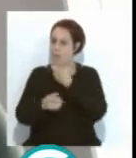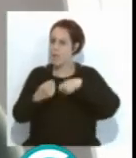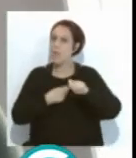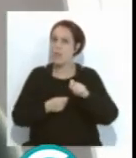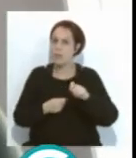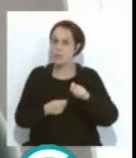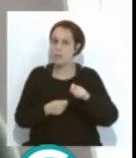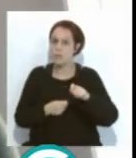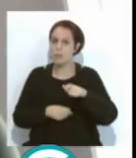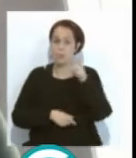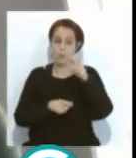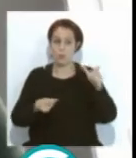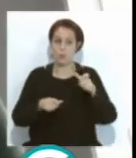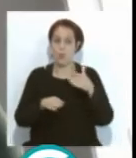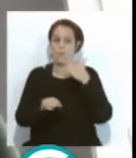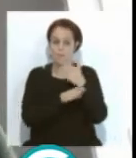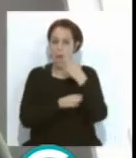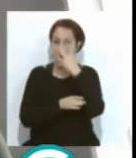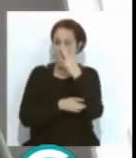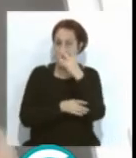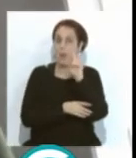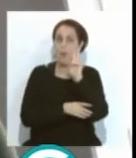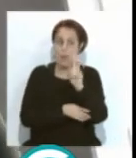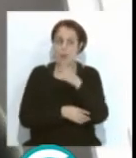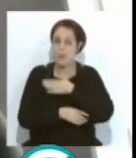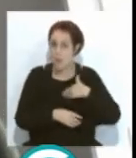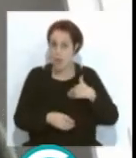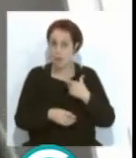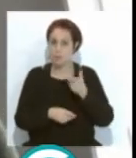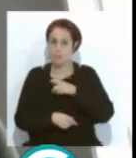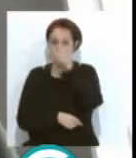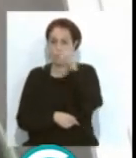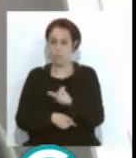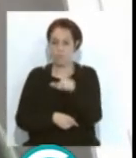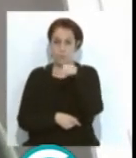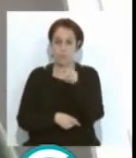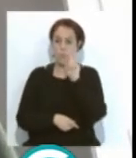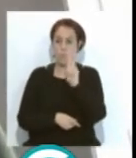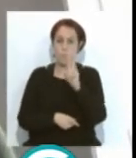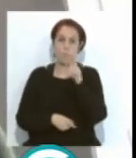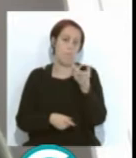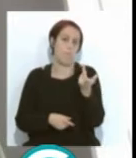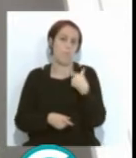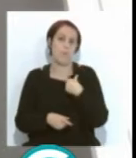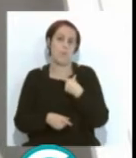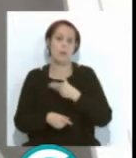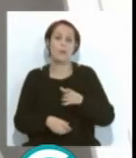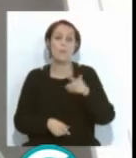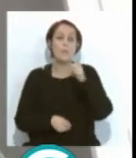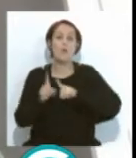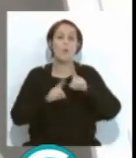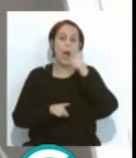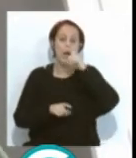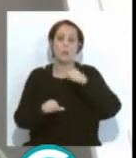que vaya la gente que quiera ver Carnaval, no vaya a ver a alguien porque el problema que estamos viendo en los últimos años es ese, que la gente va a ver